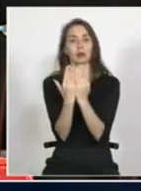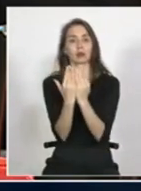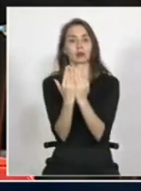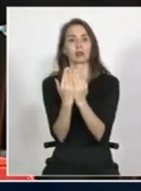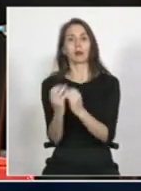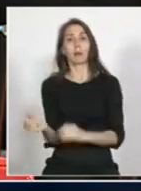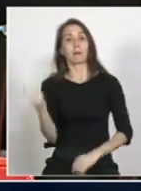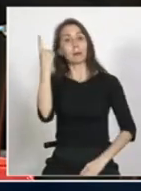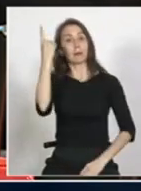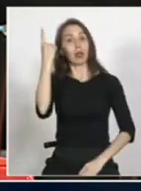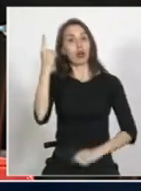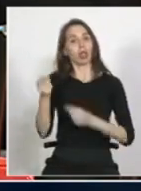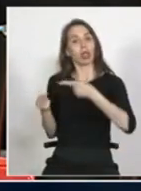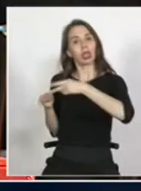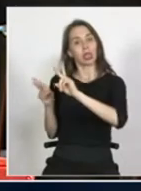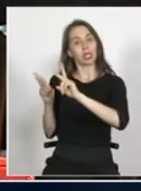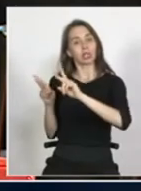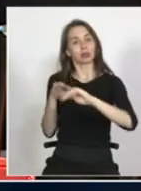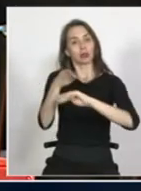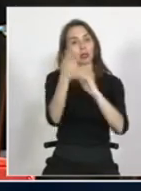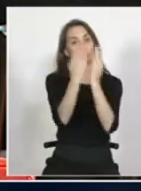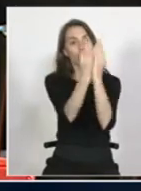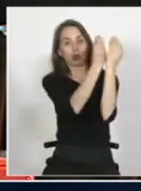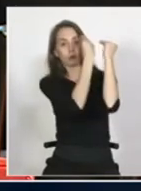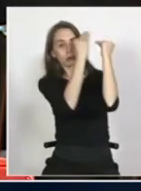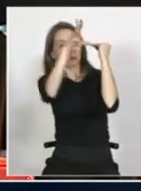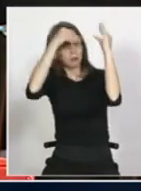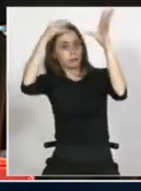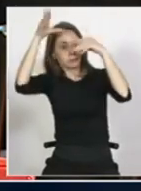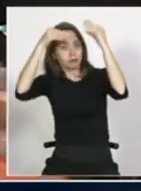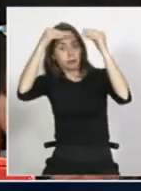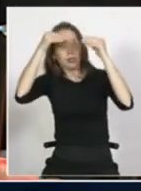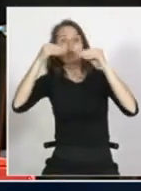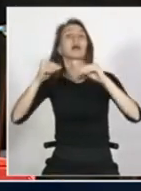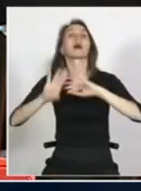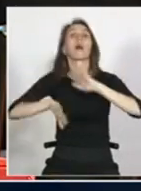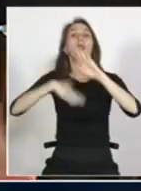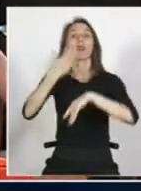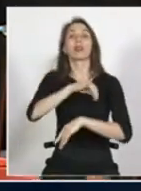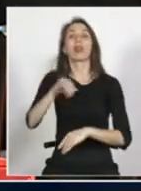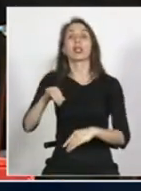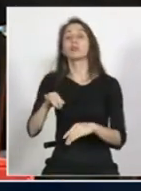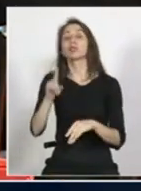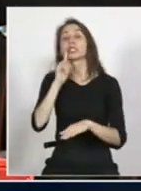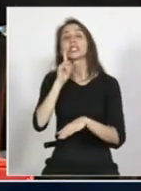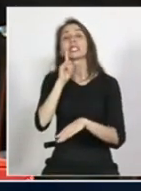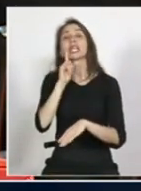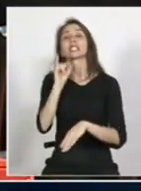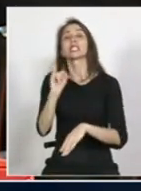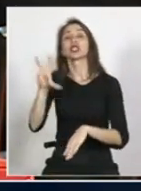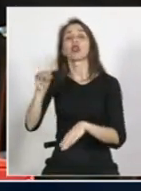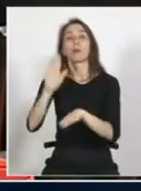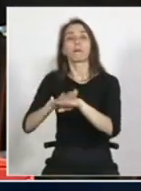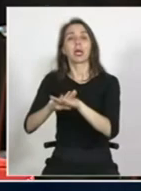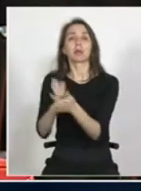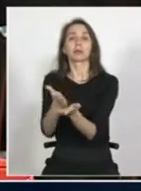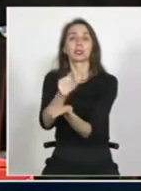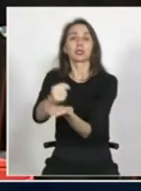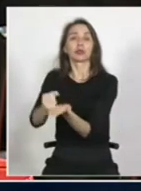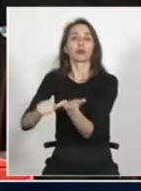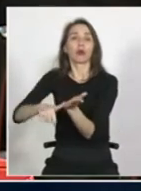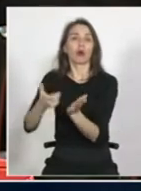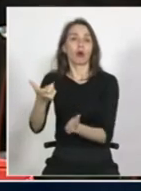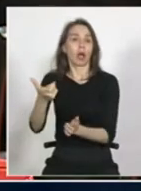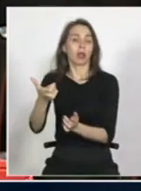su derecho a estudiar, a formarse, a educarse, antes de todo el tema regulatorio que puedan estar pasando, ¿cierto?, sus